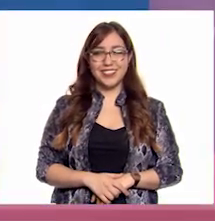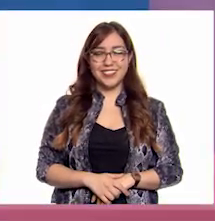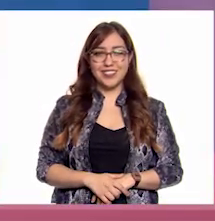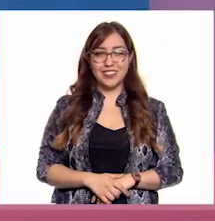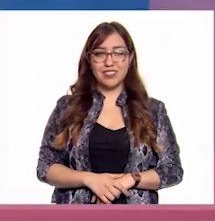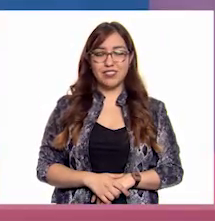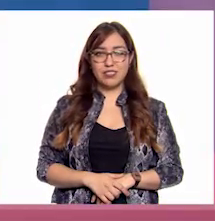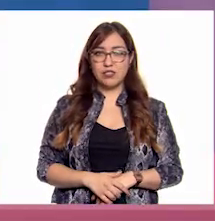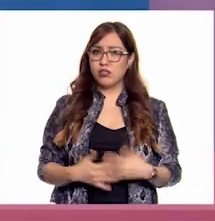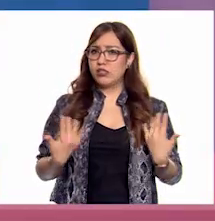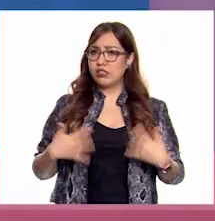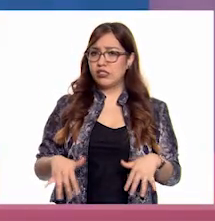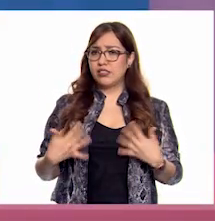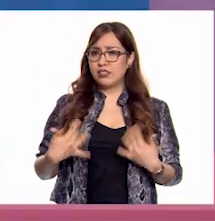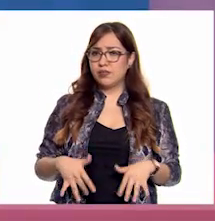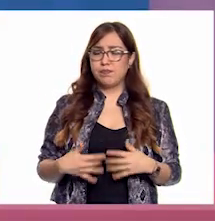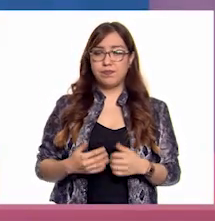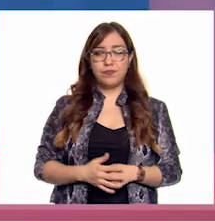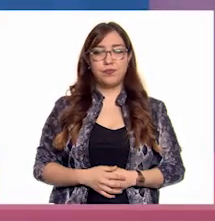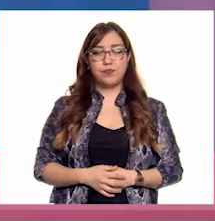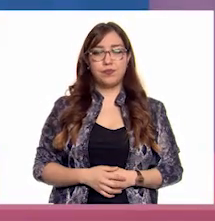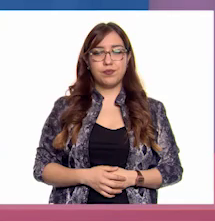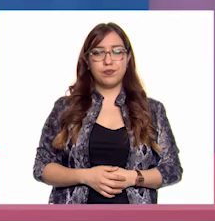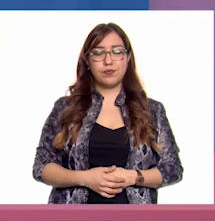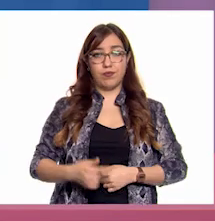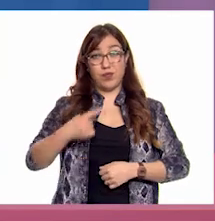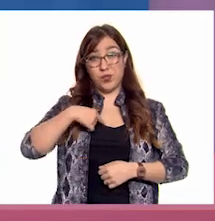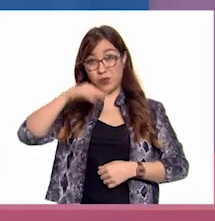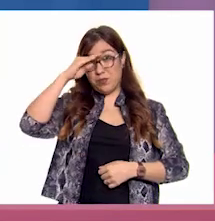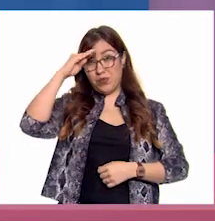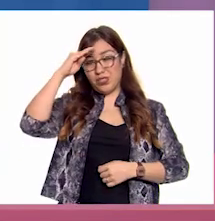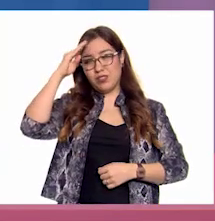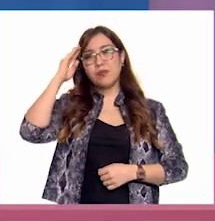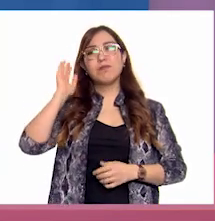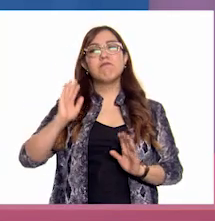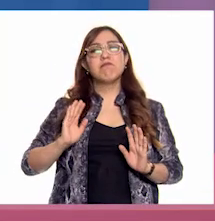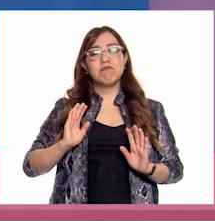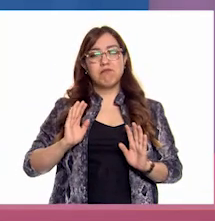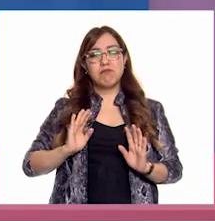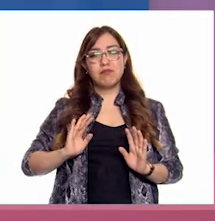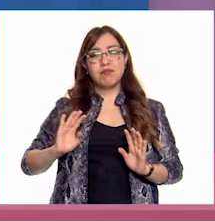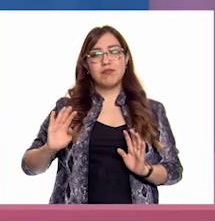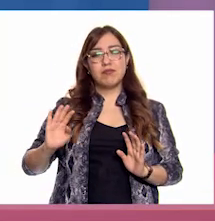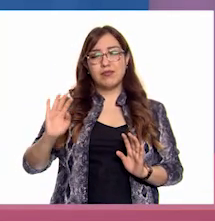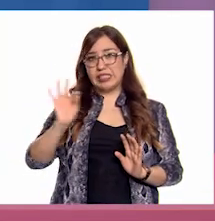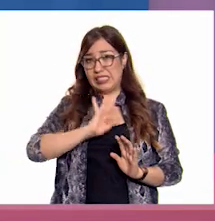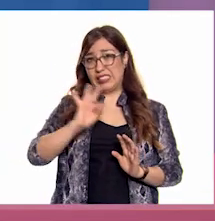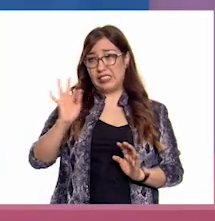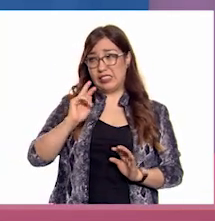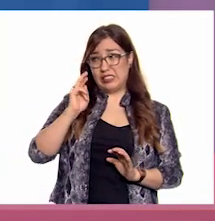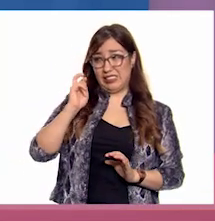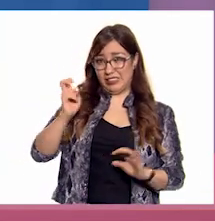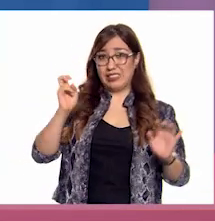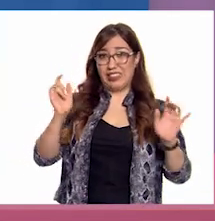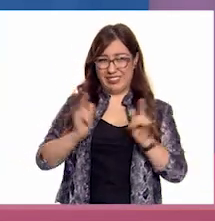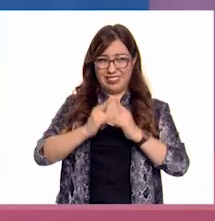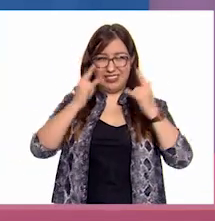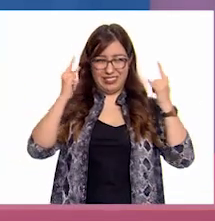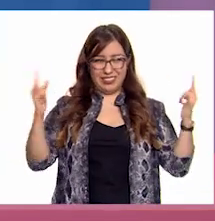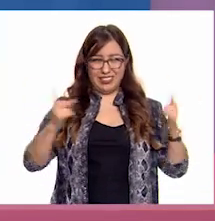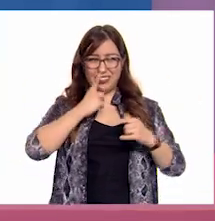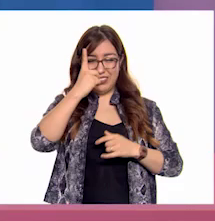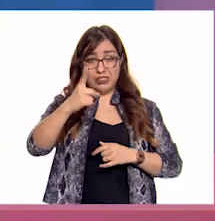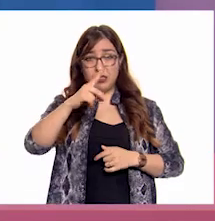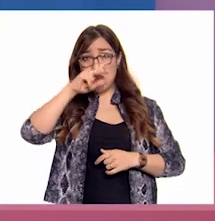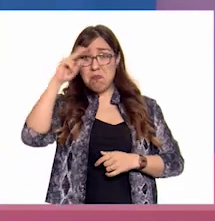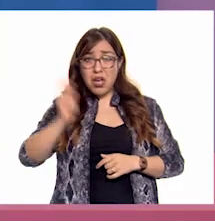Ay Yo pienso que En ocasiones Que no nos falta mucho Para llegar a esos términos Que nos presenta la historia Y